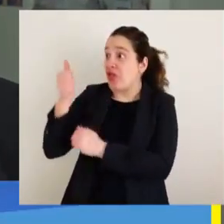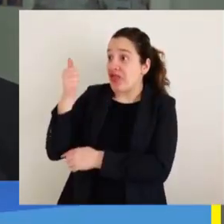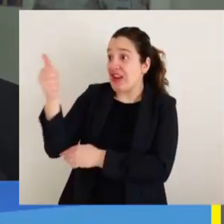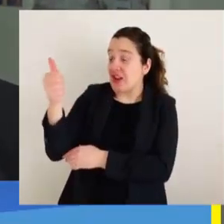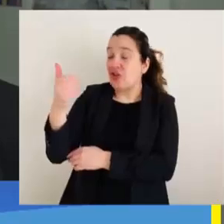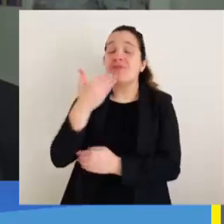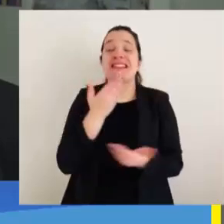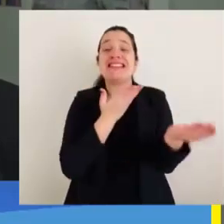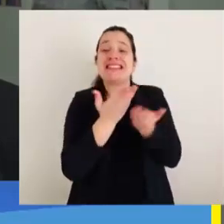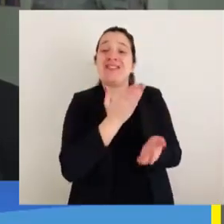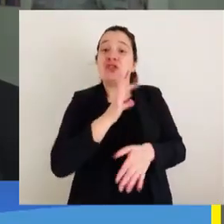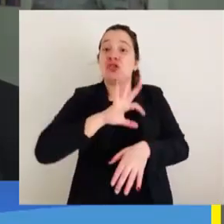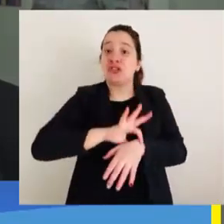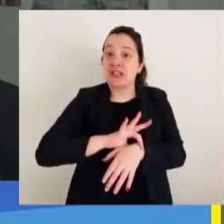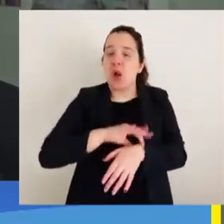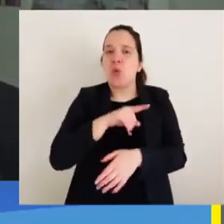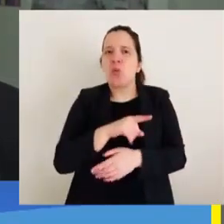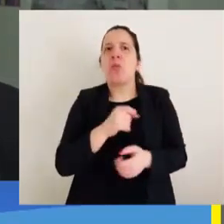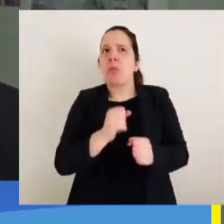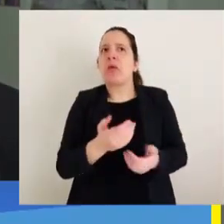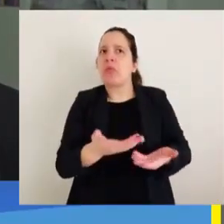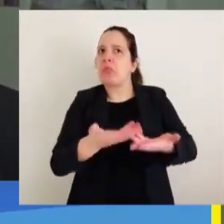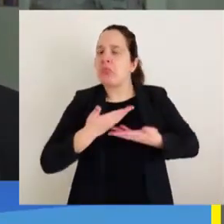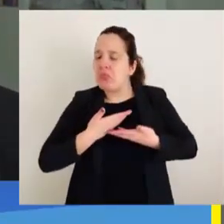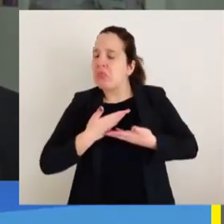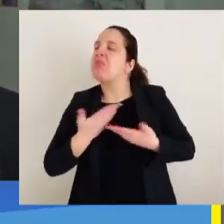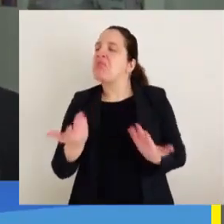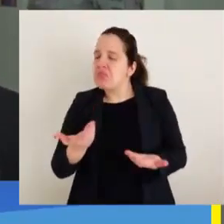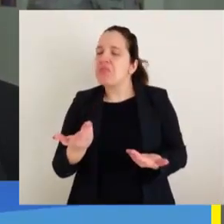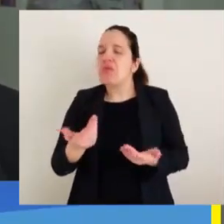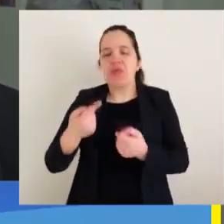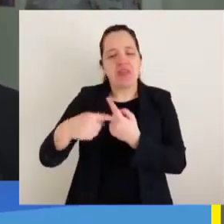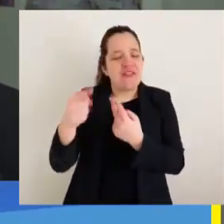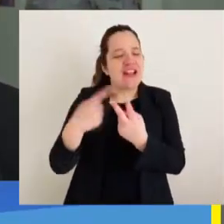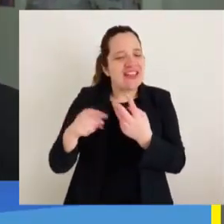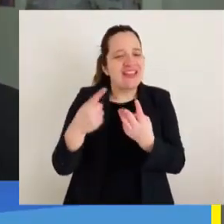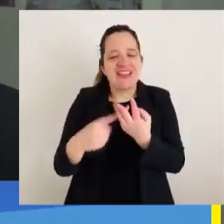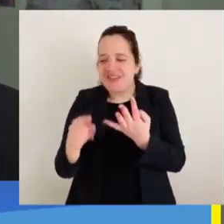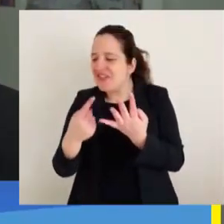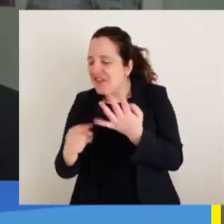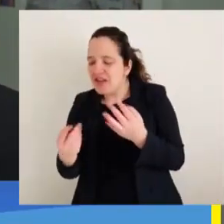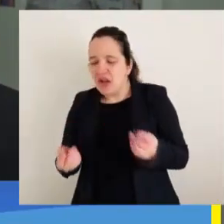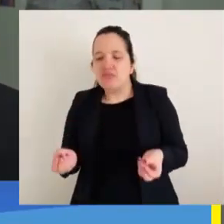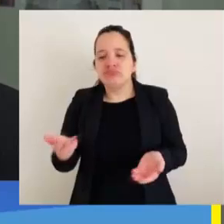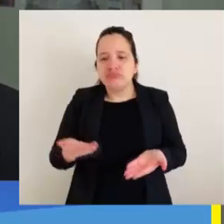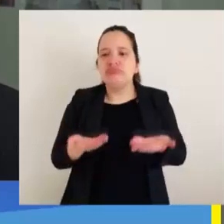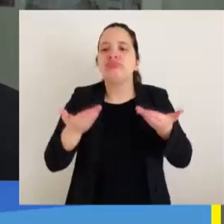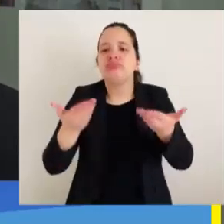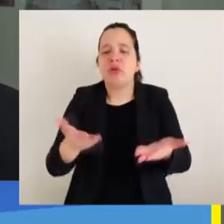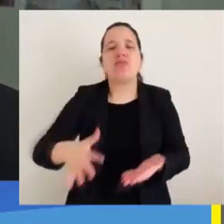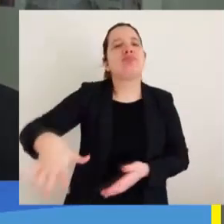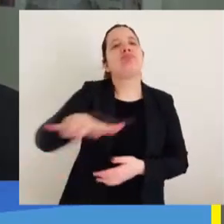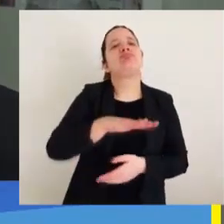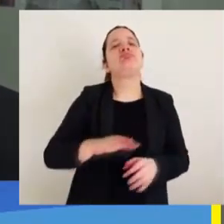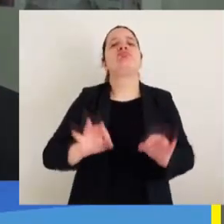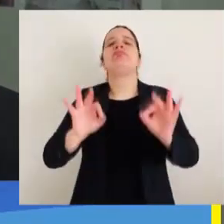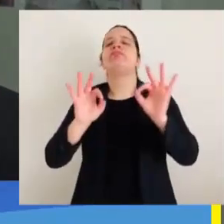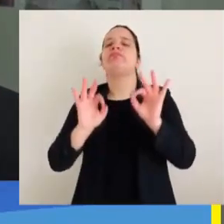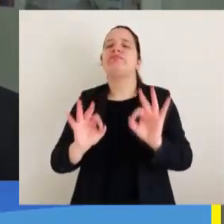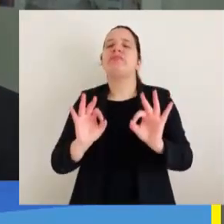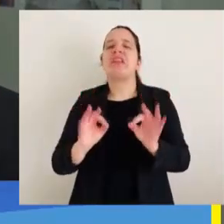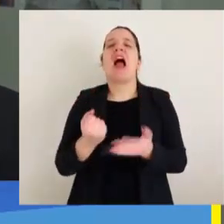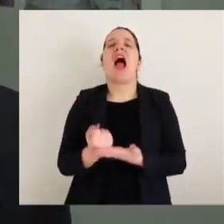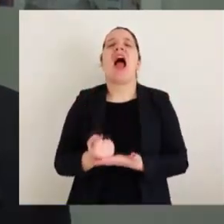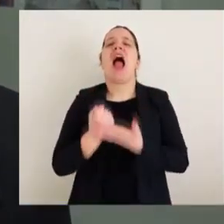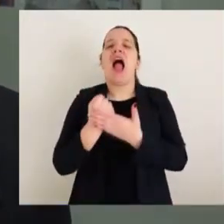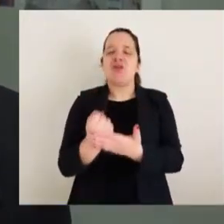Y gracias a eso, digamos, obtuvimos estos recursos para implementar una serie de, digamos, de cosas que